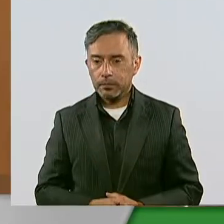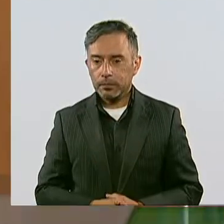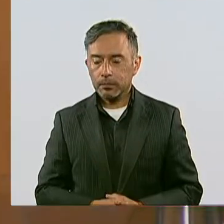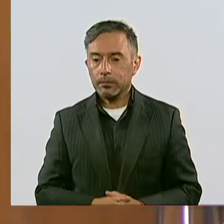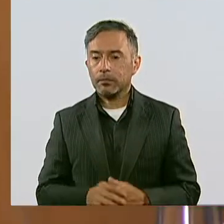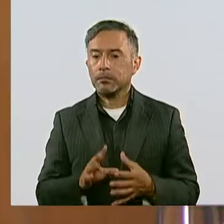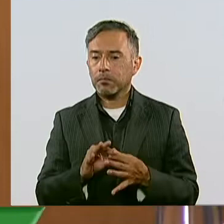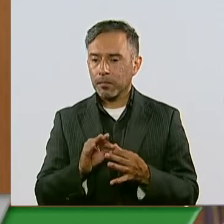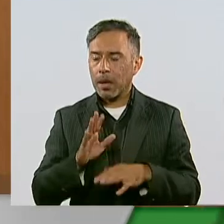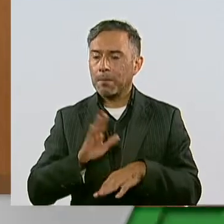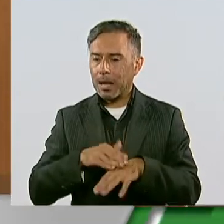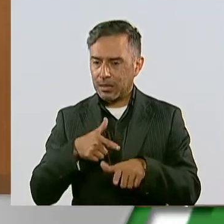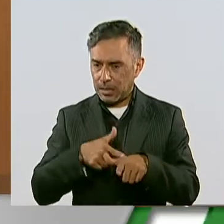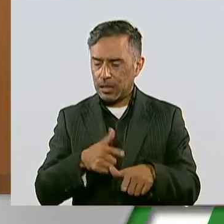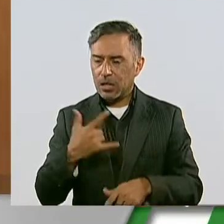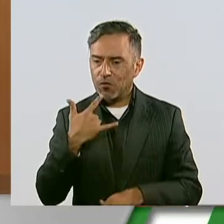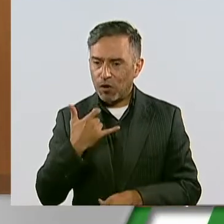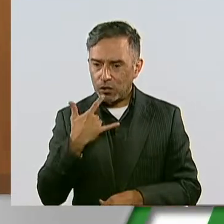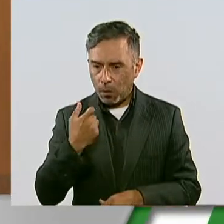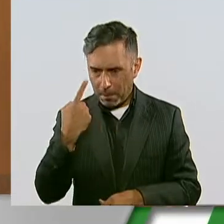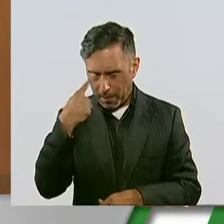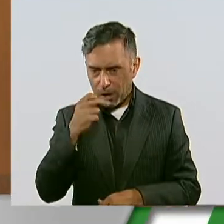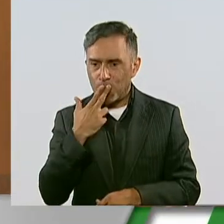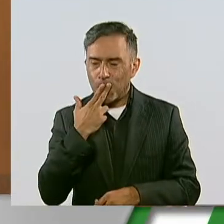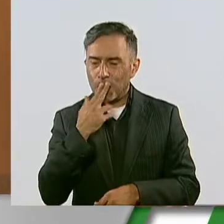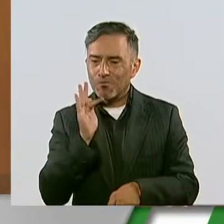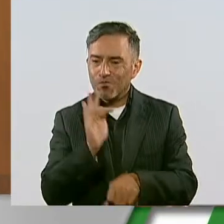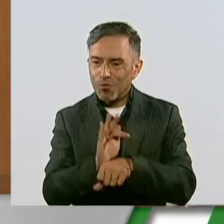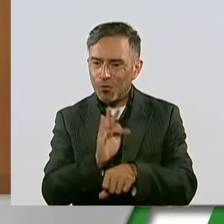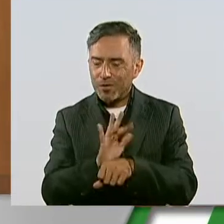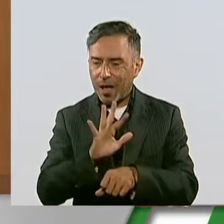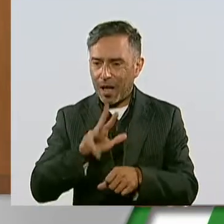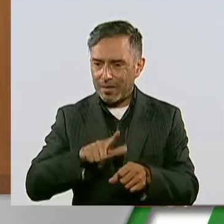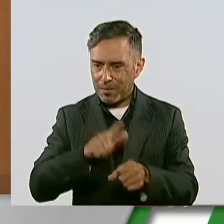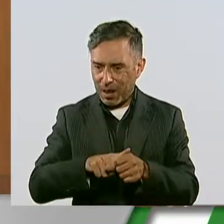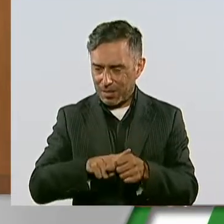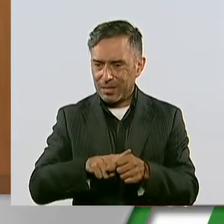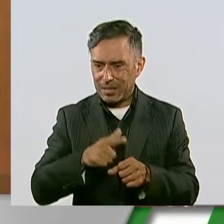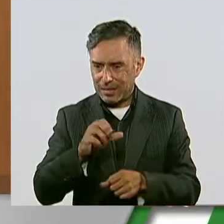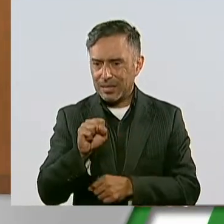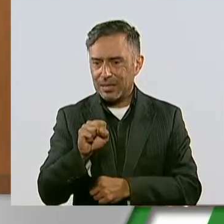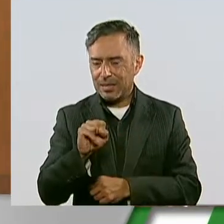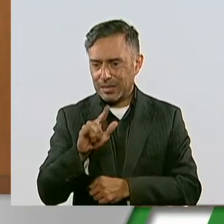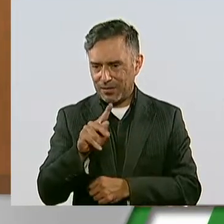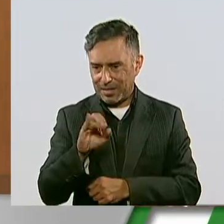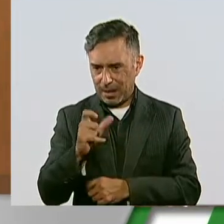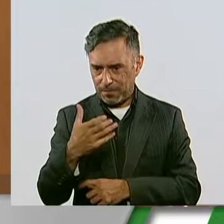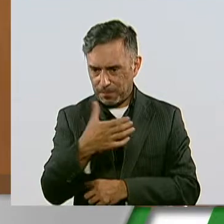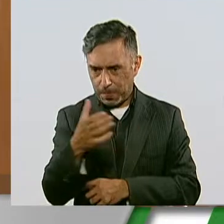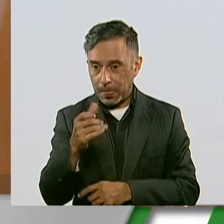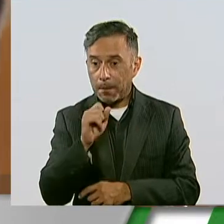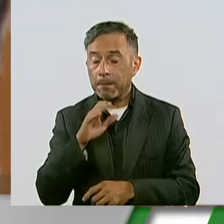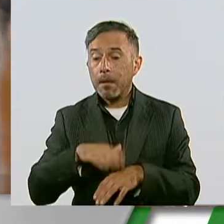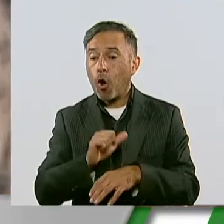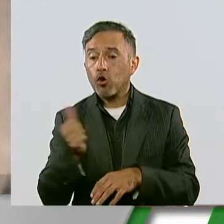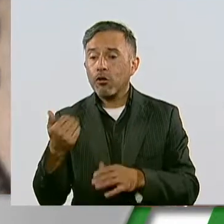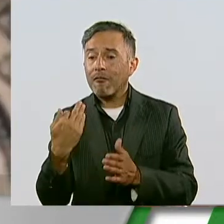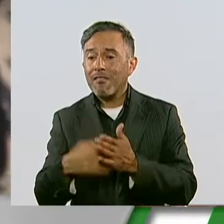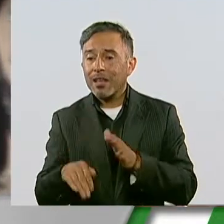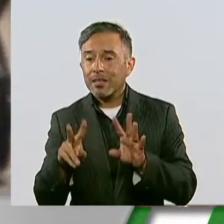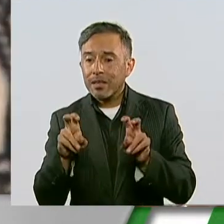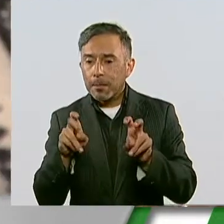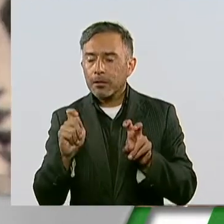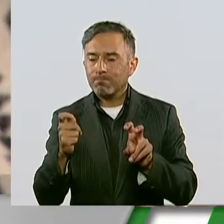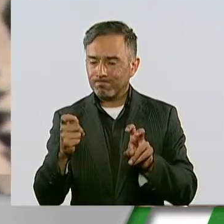Continúa sumando esfuerzos para preservar el bienestar de los animales silvestros. Otro reto pendiente es dignificar la relación que